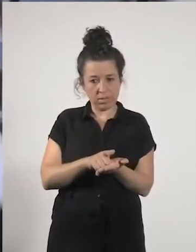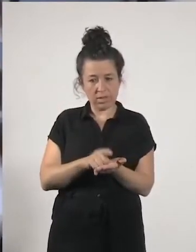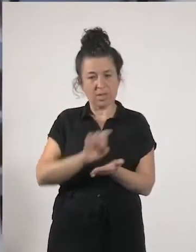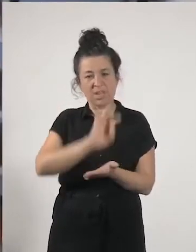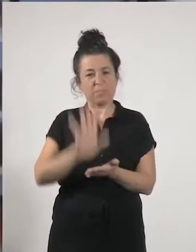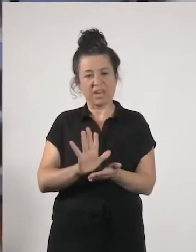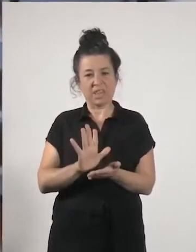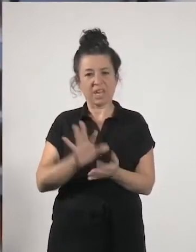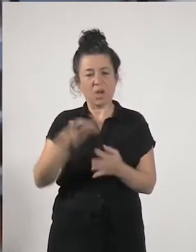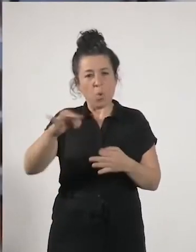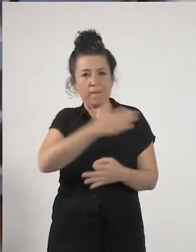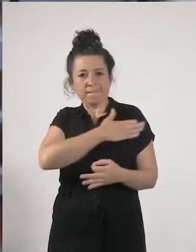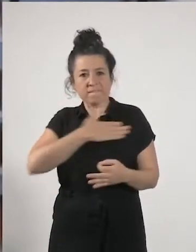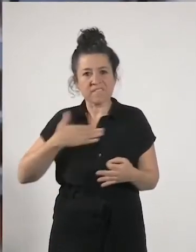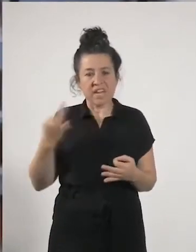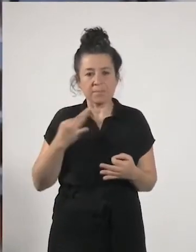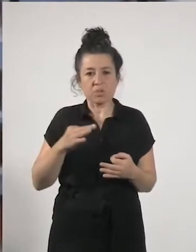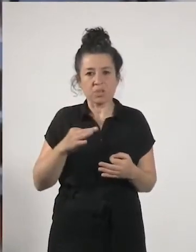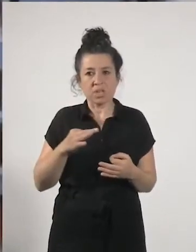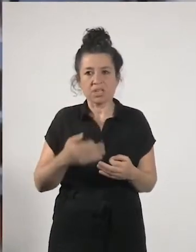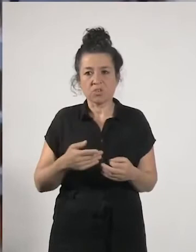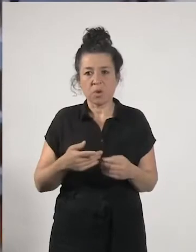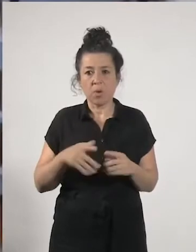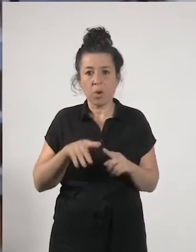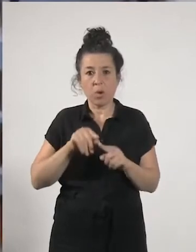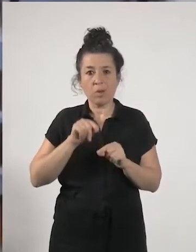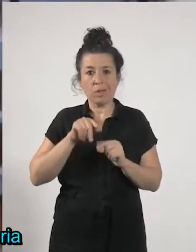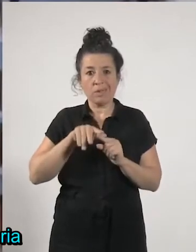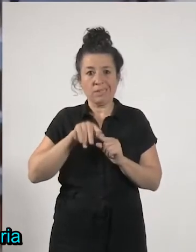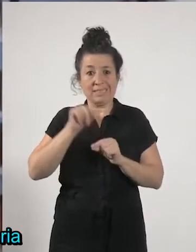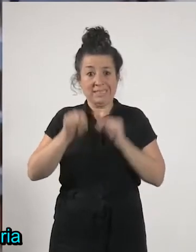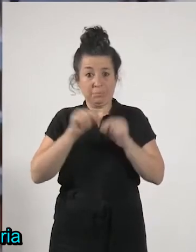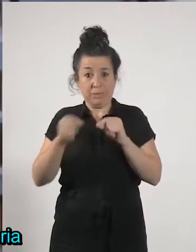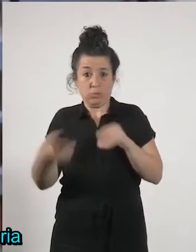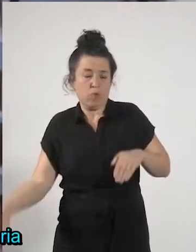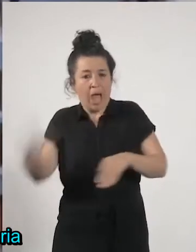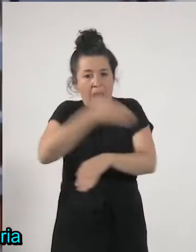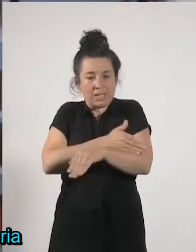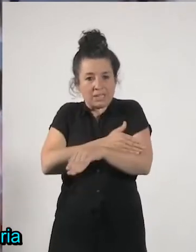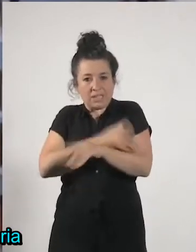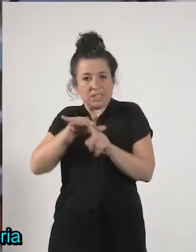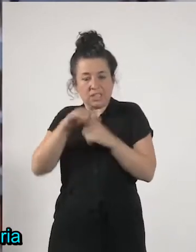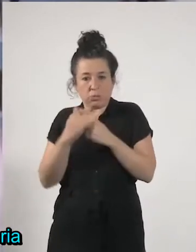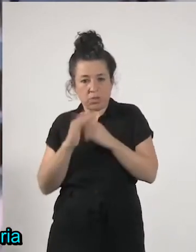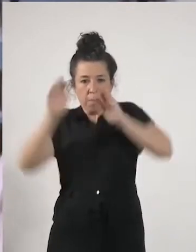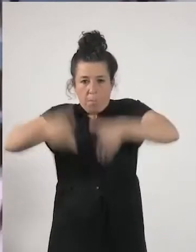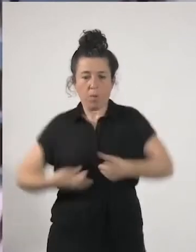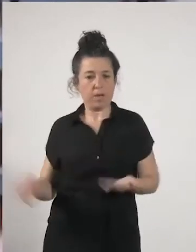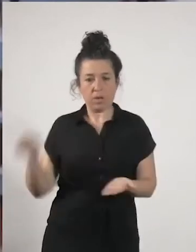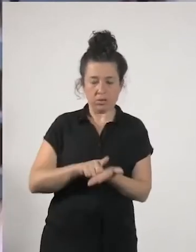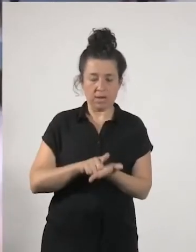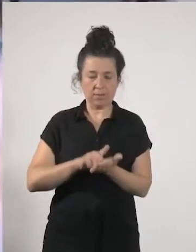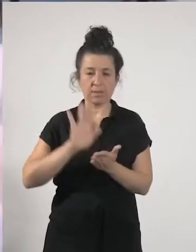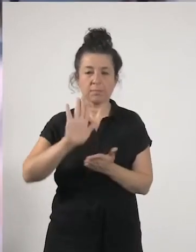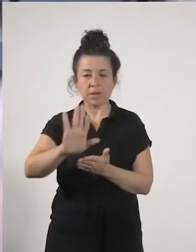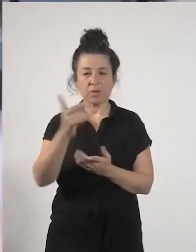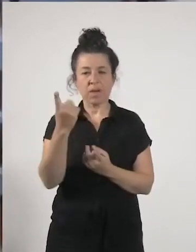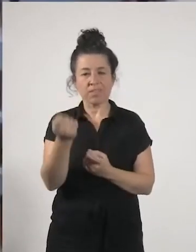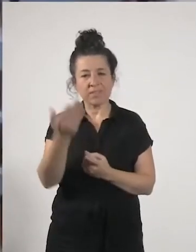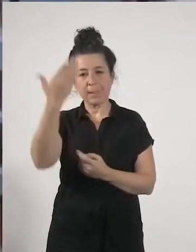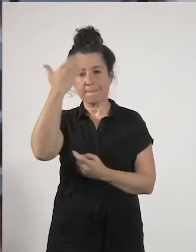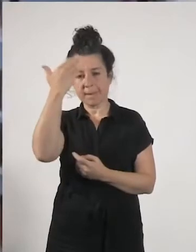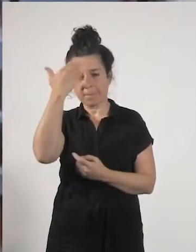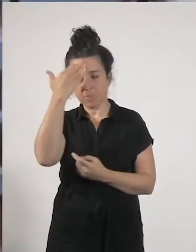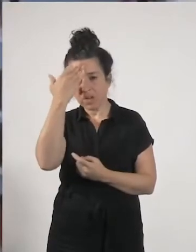como estábamos antes de de de todo esto y yo creo que hay que tener memoria y no hay que olvidar que que